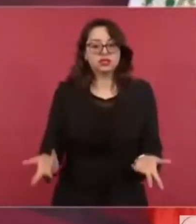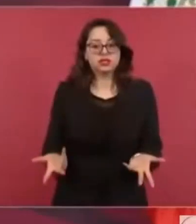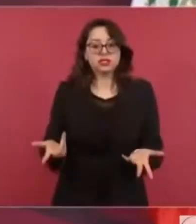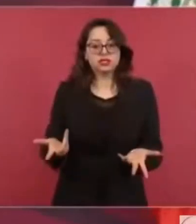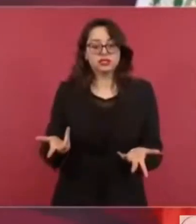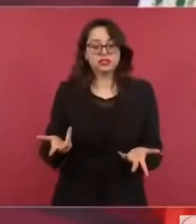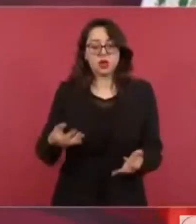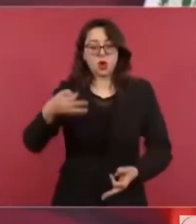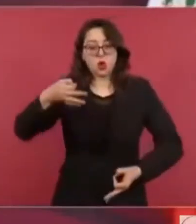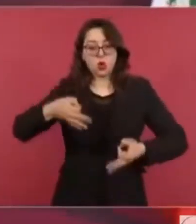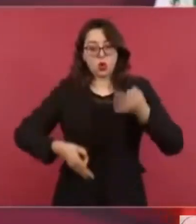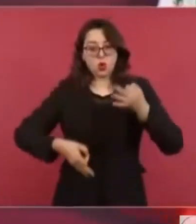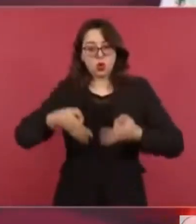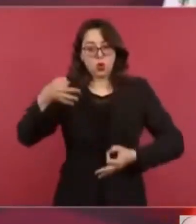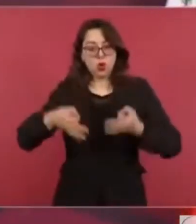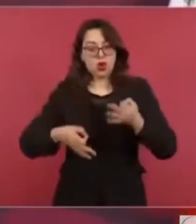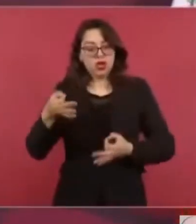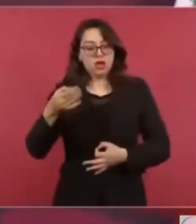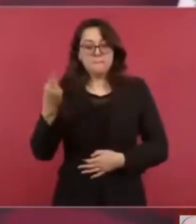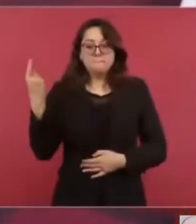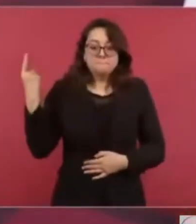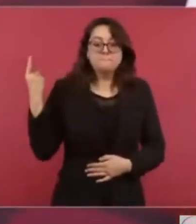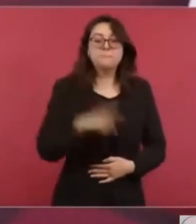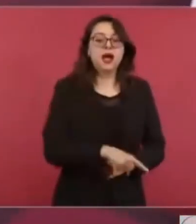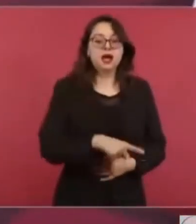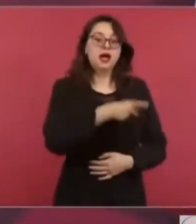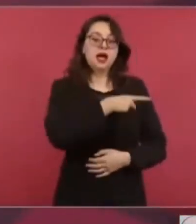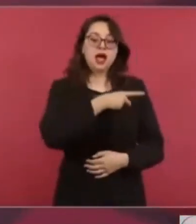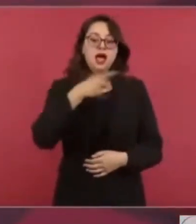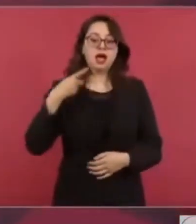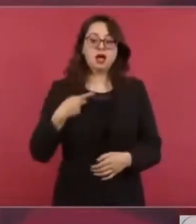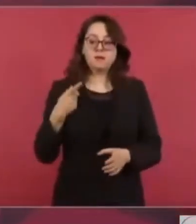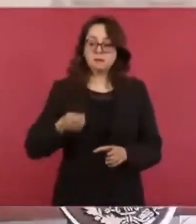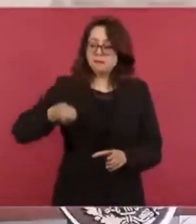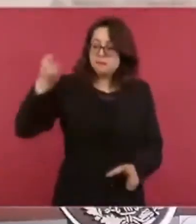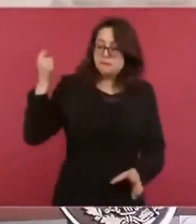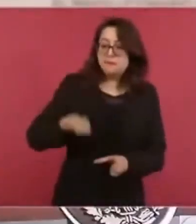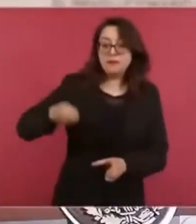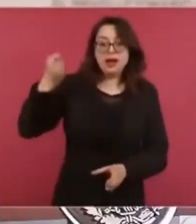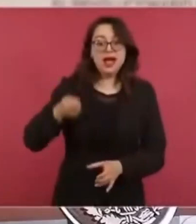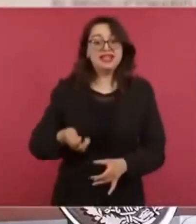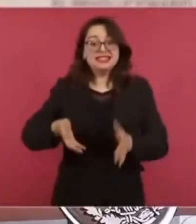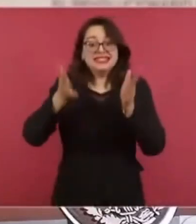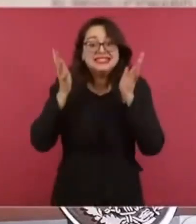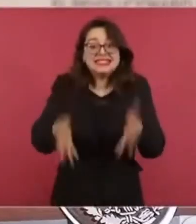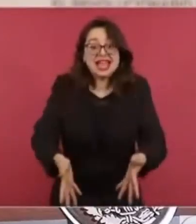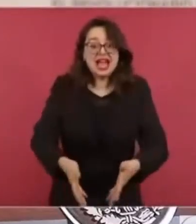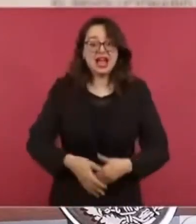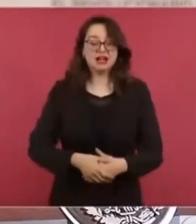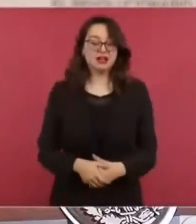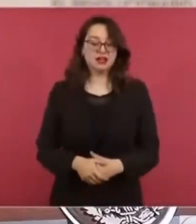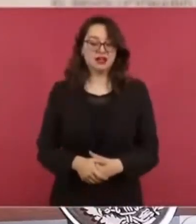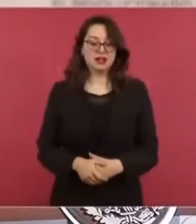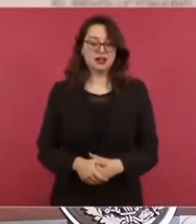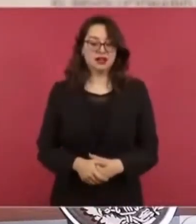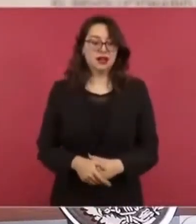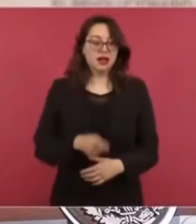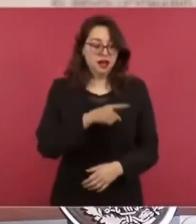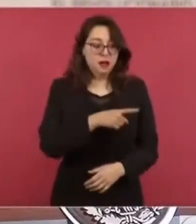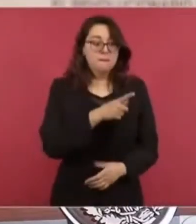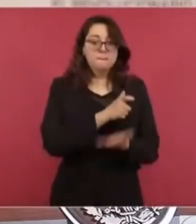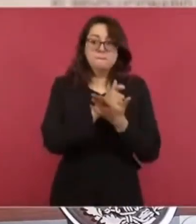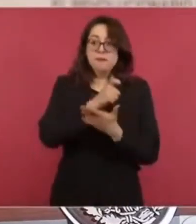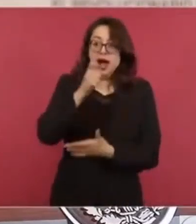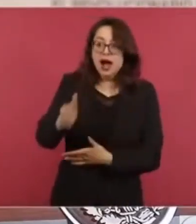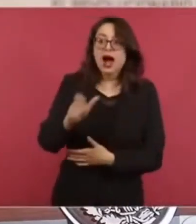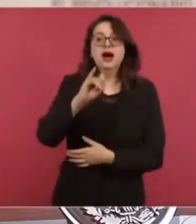competente en este caso, el Poder Judicial, tiene que resolver si es justo o